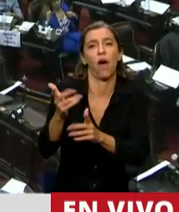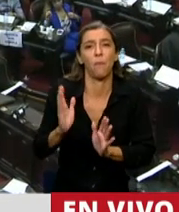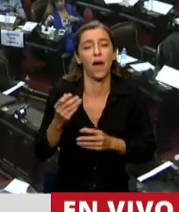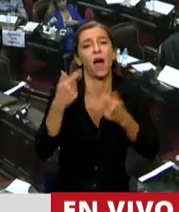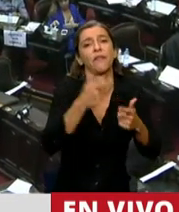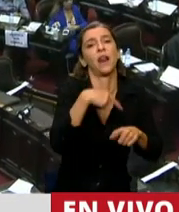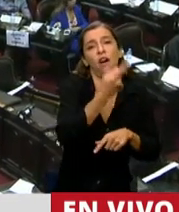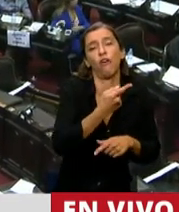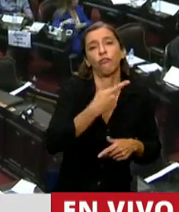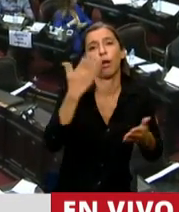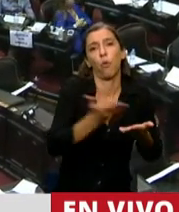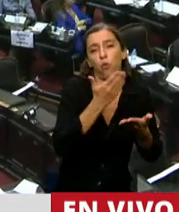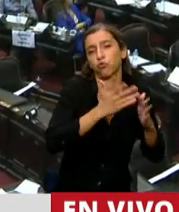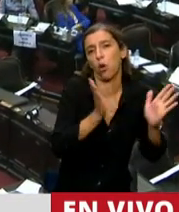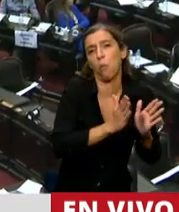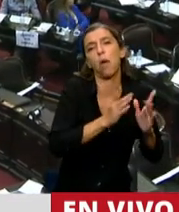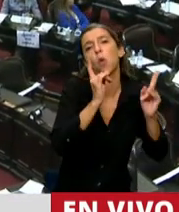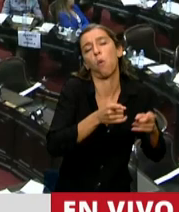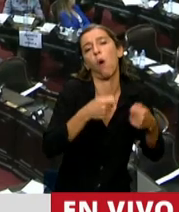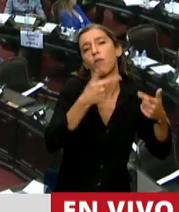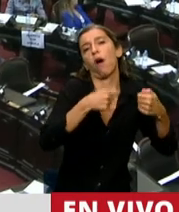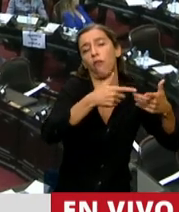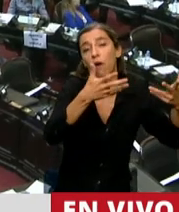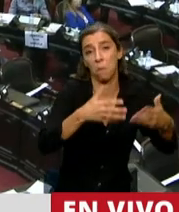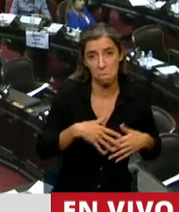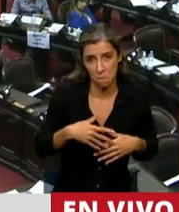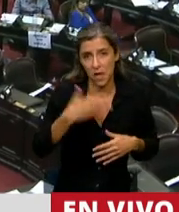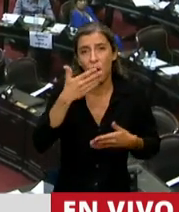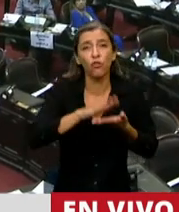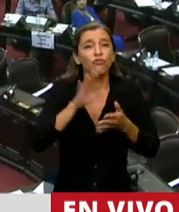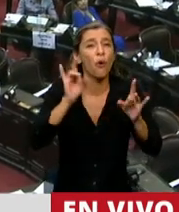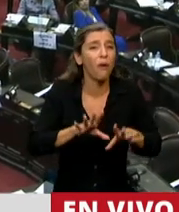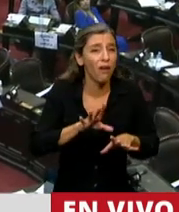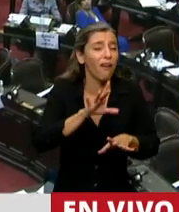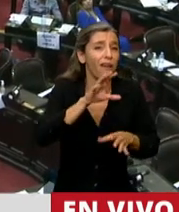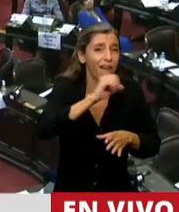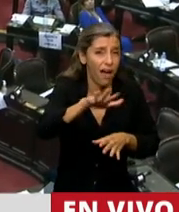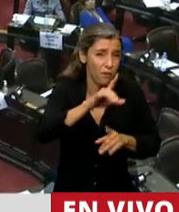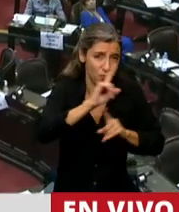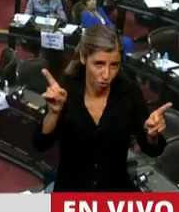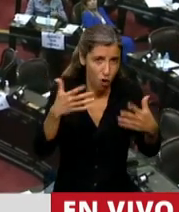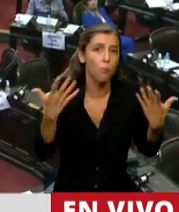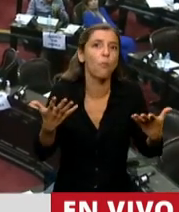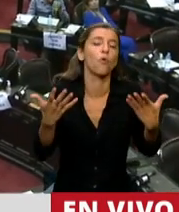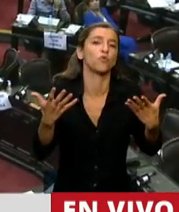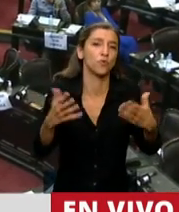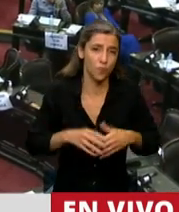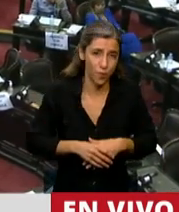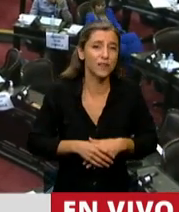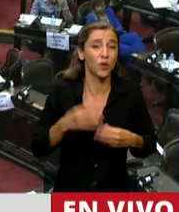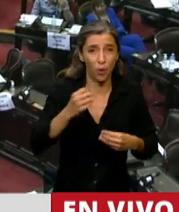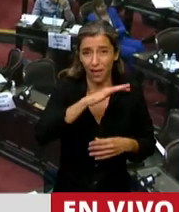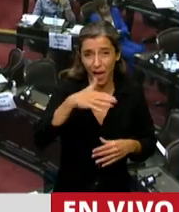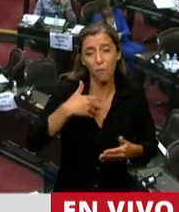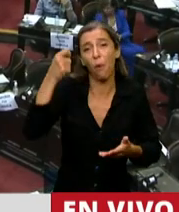menos productivos. Y no hablo solamente del campo, que por supuesto produce en la vanguardia tecnológica del planeta y paga